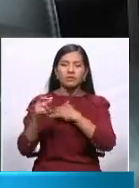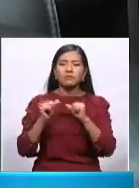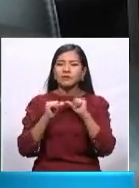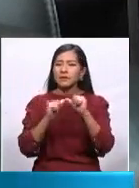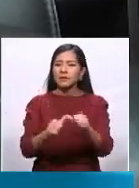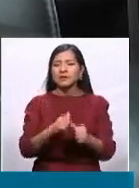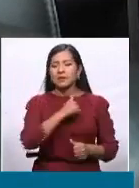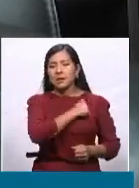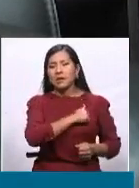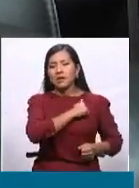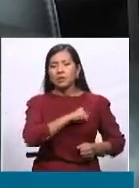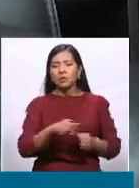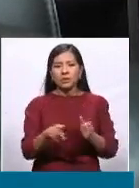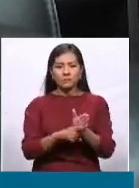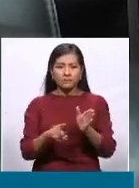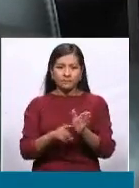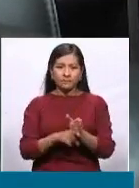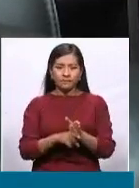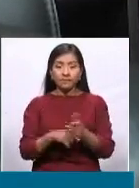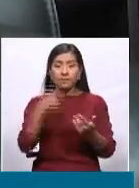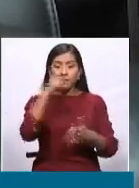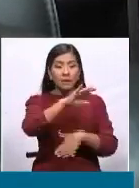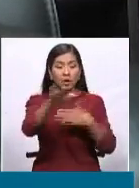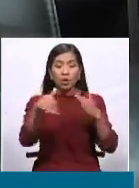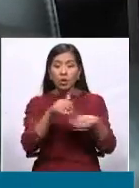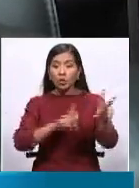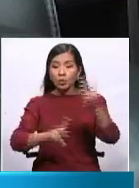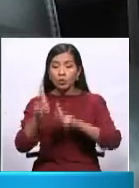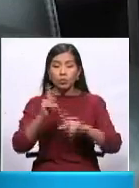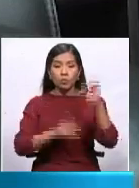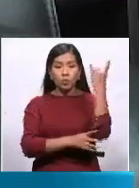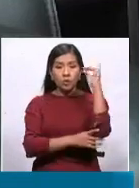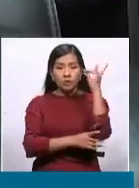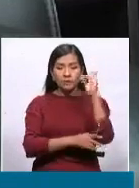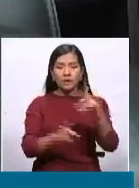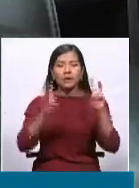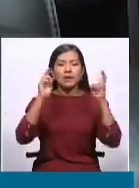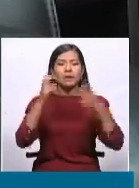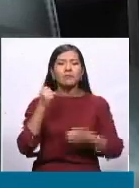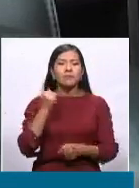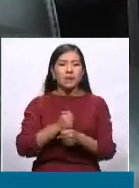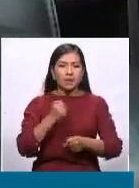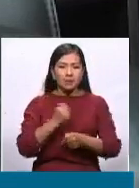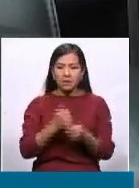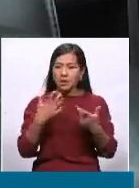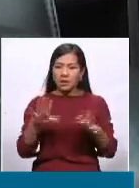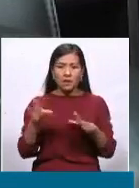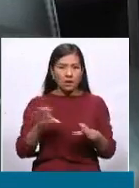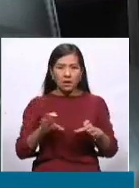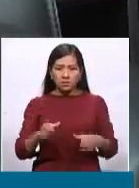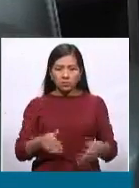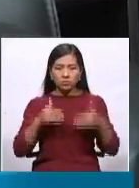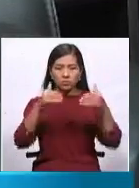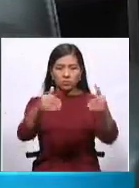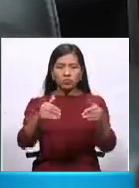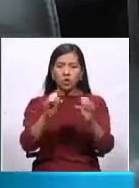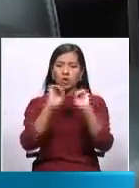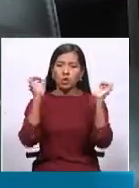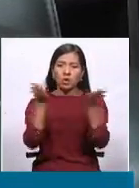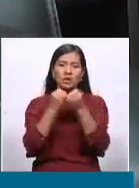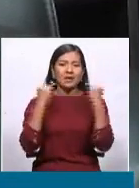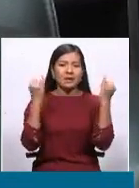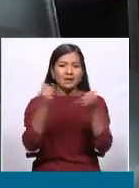con esa posición. Para todo el pueblo boliviano, el trabajo que se ha realizado a través de los organismos